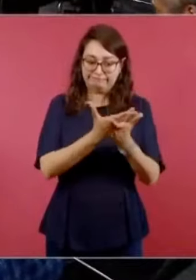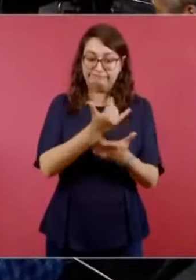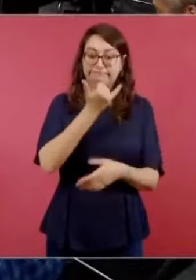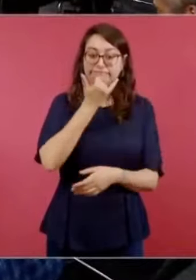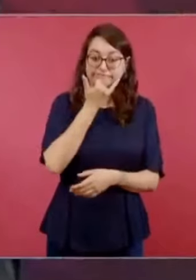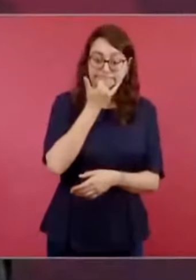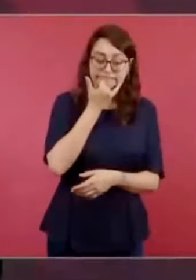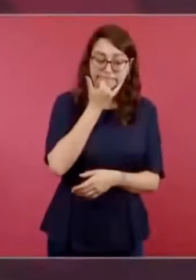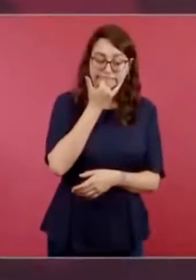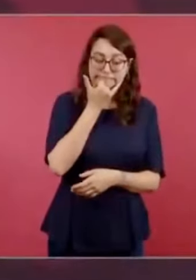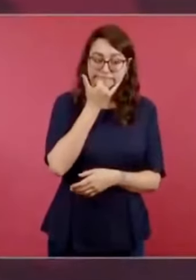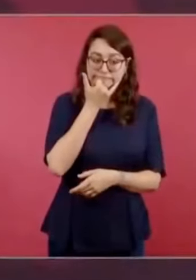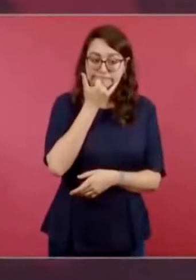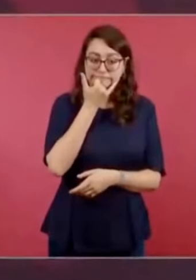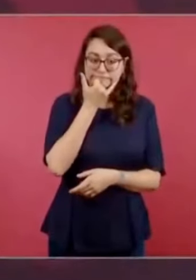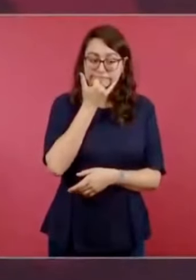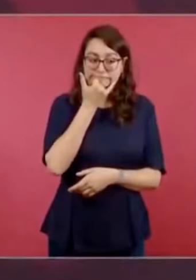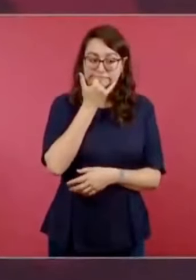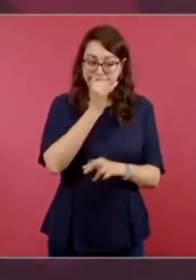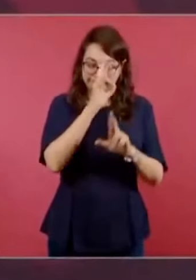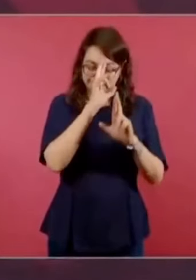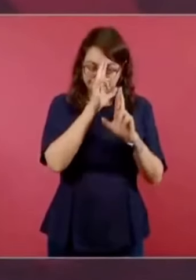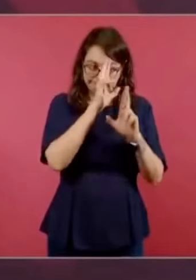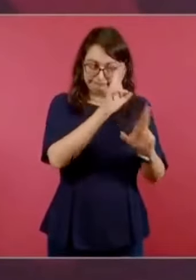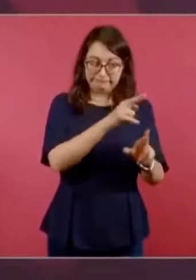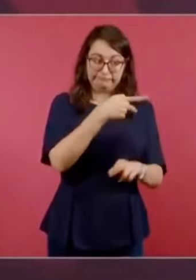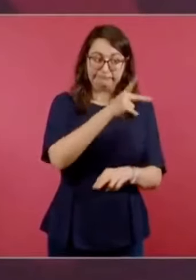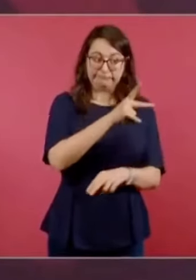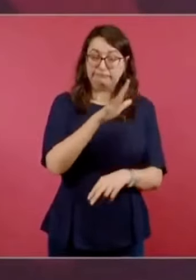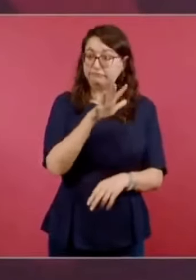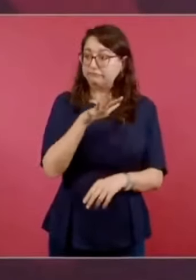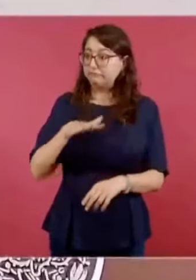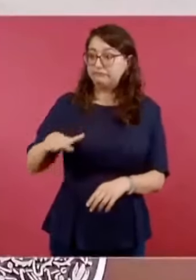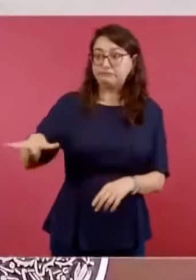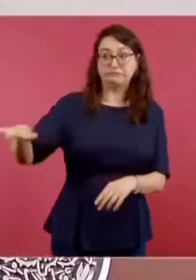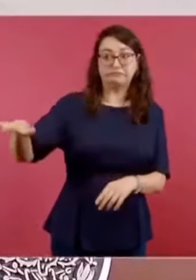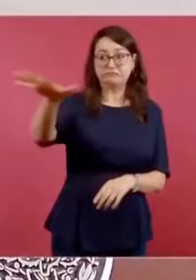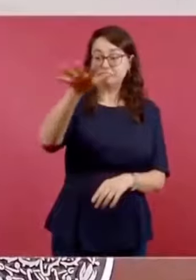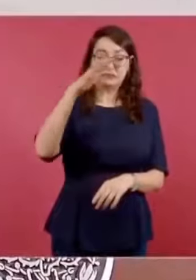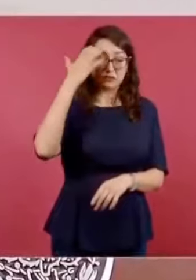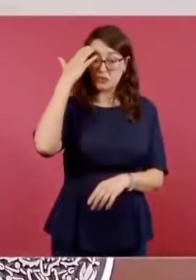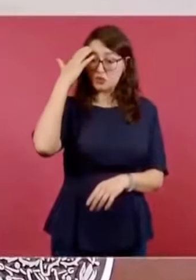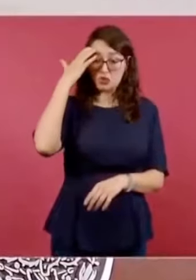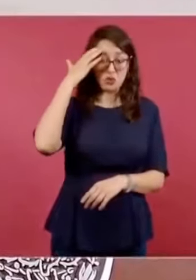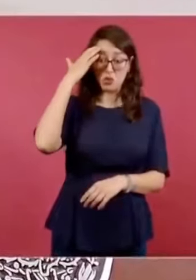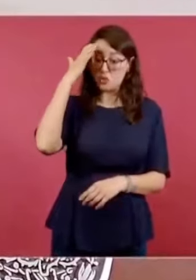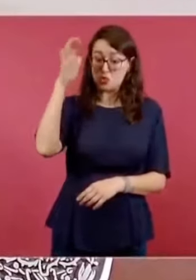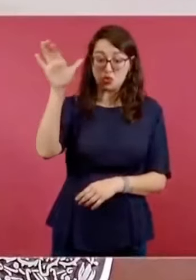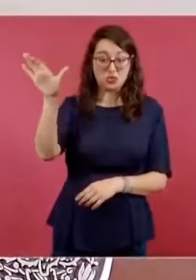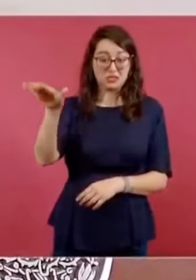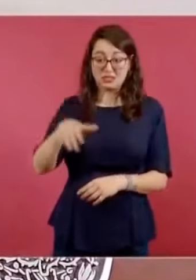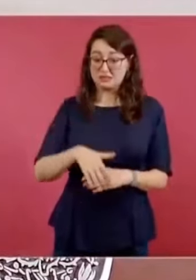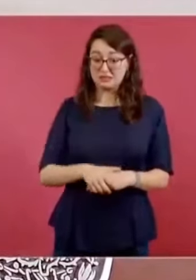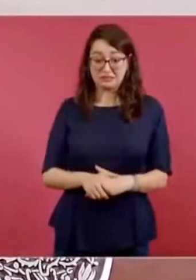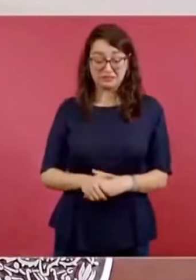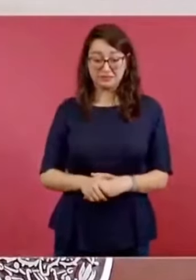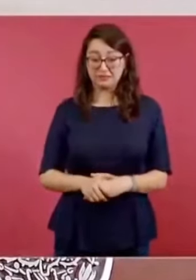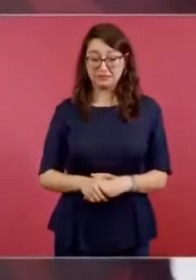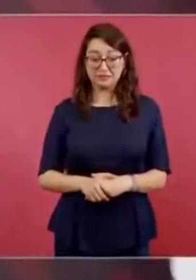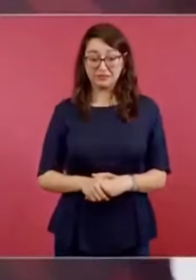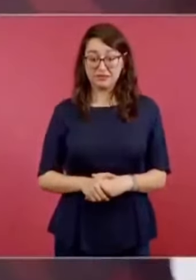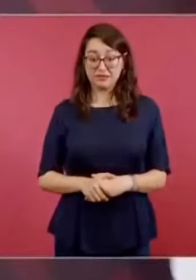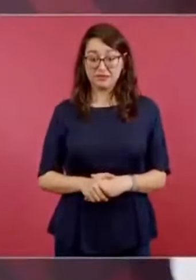conocen la realidad de nuestro pueblo, porque